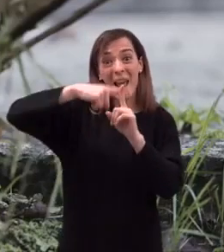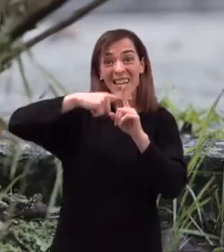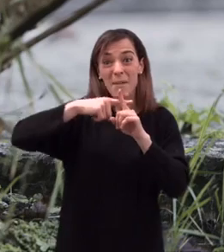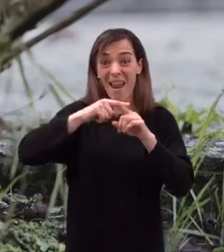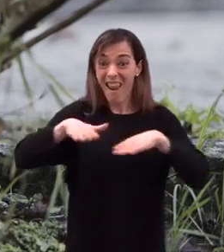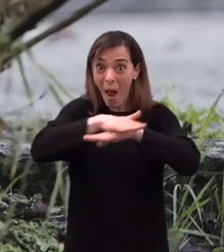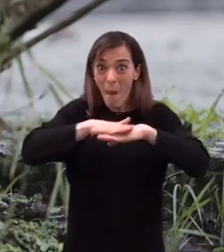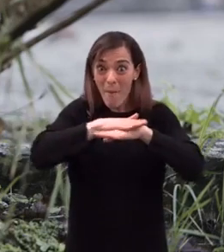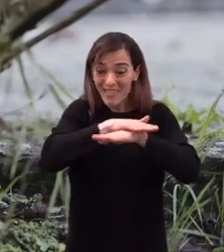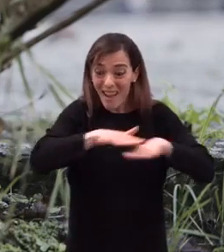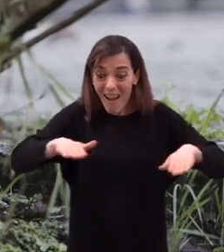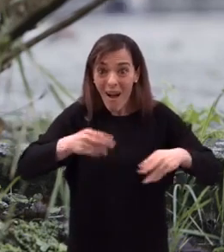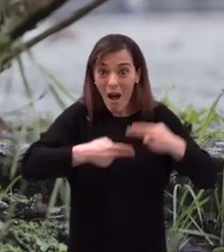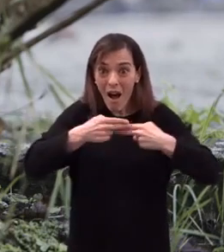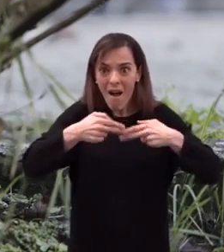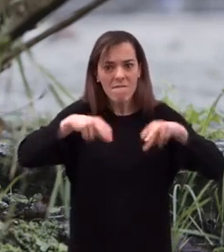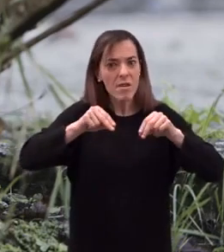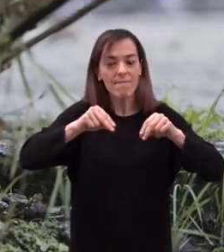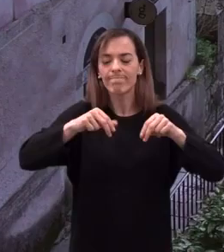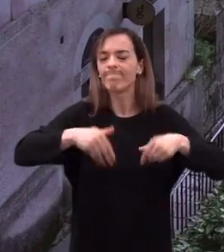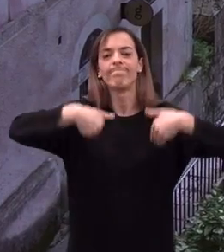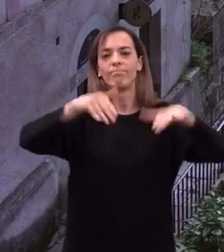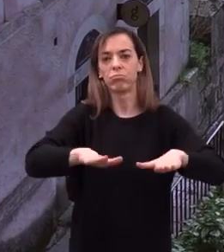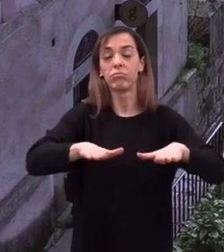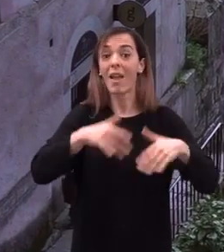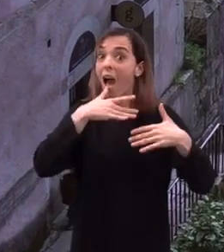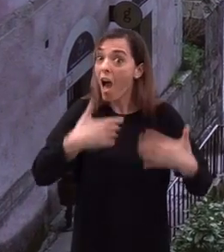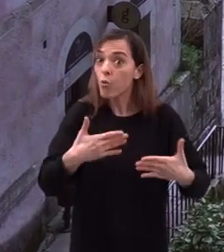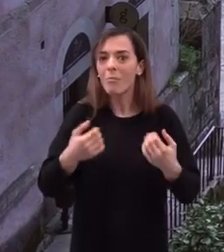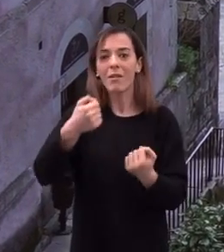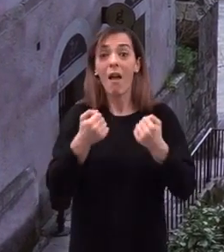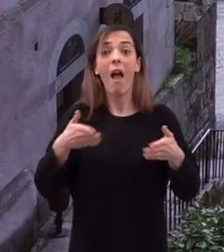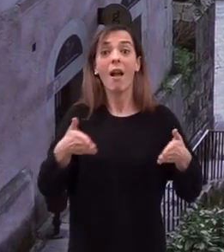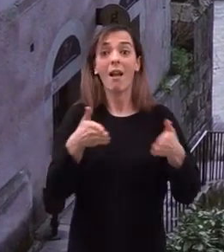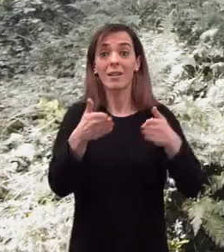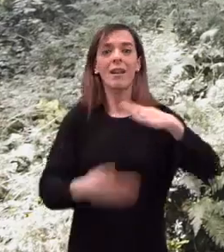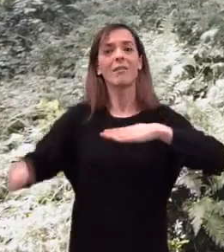basamento sobre el que hoy pasa la carretera.